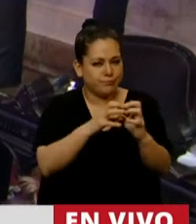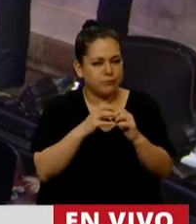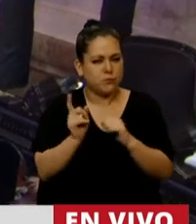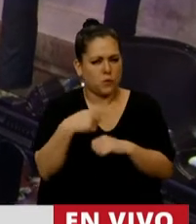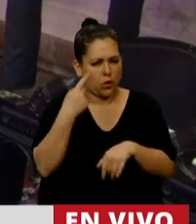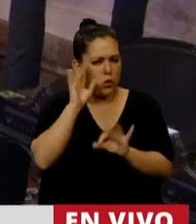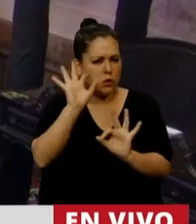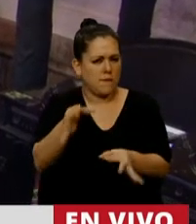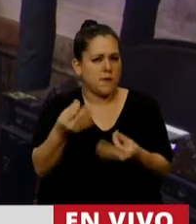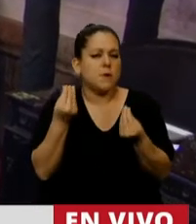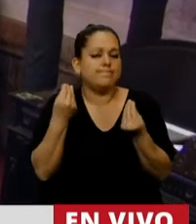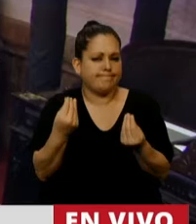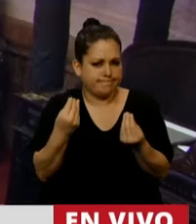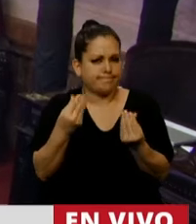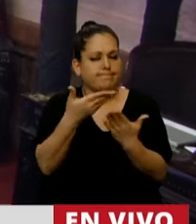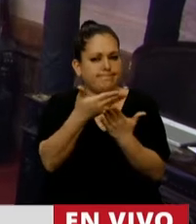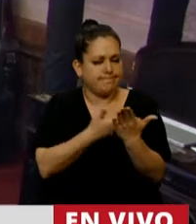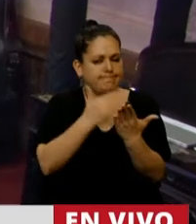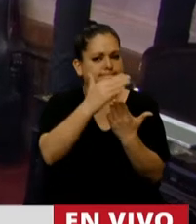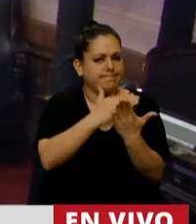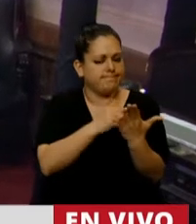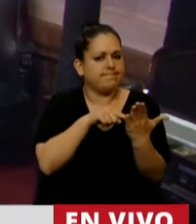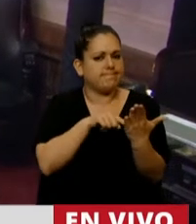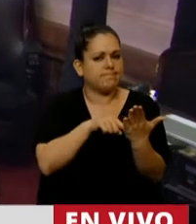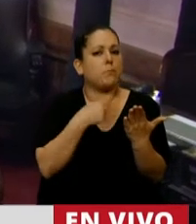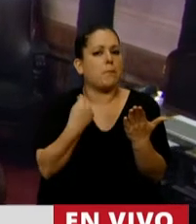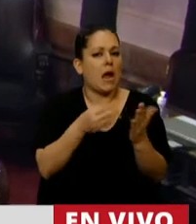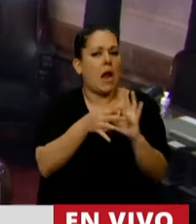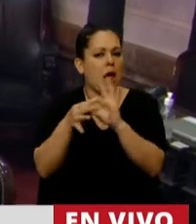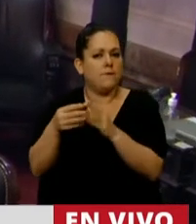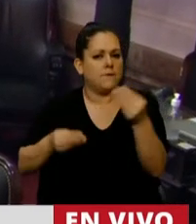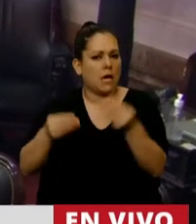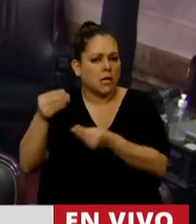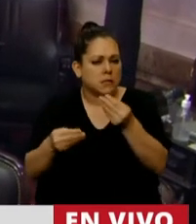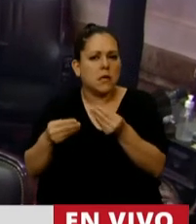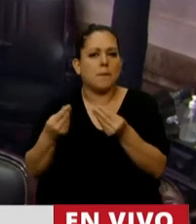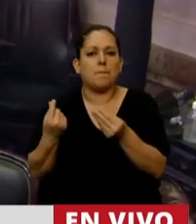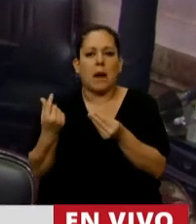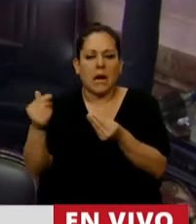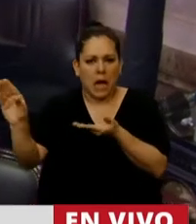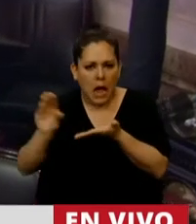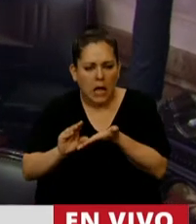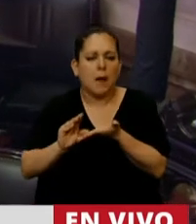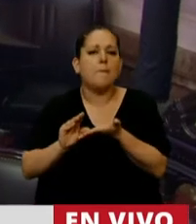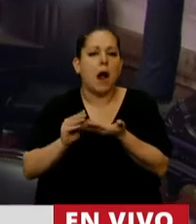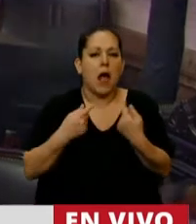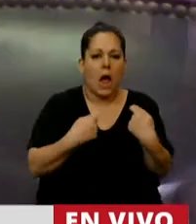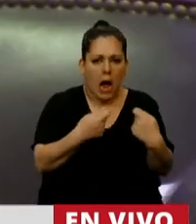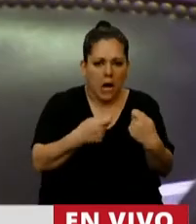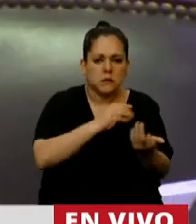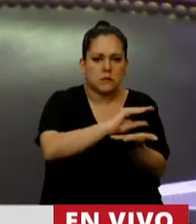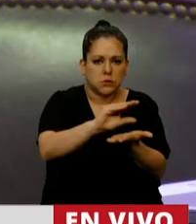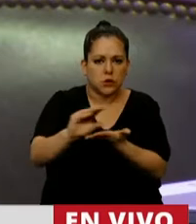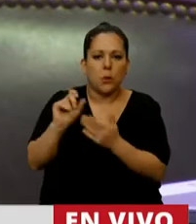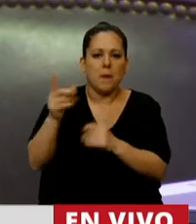que no solamente se trata de una estimación financiera de los ingresos y una autorización de gastos que va a tener